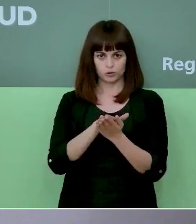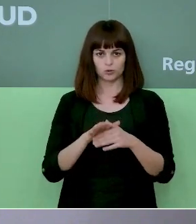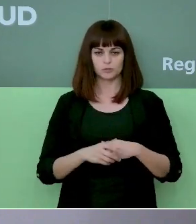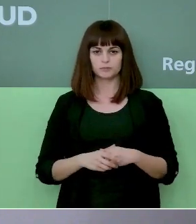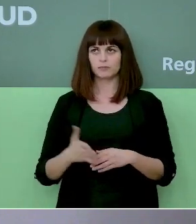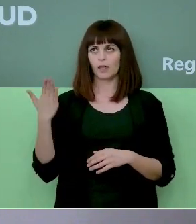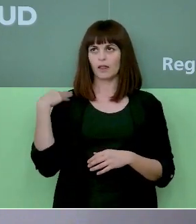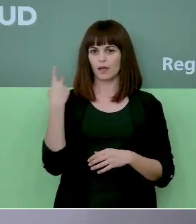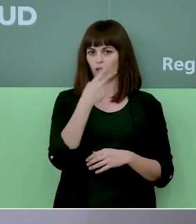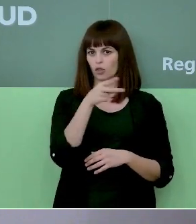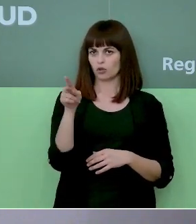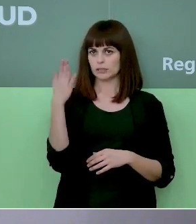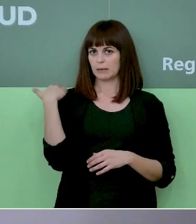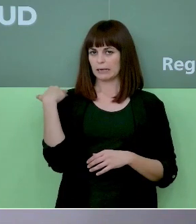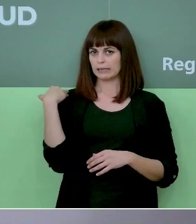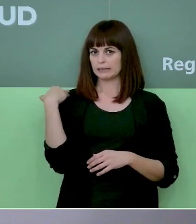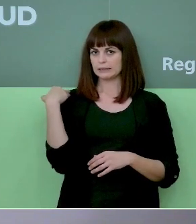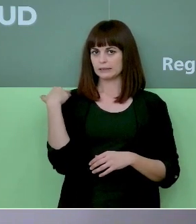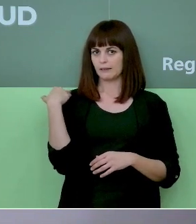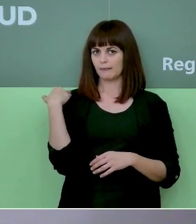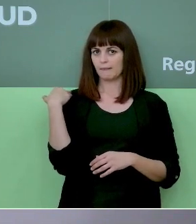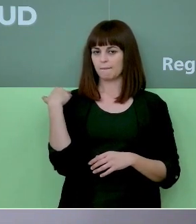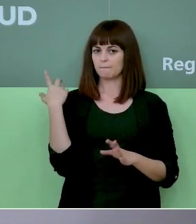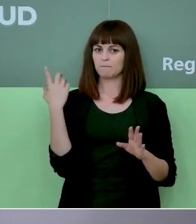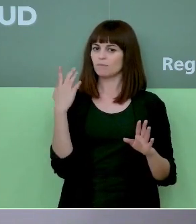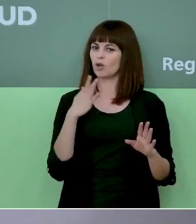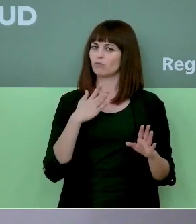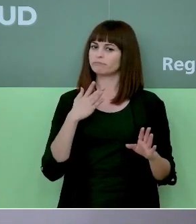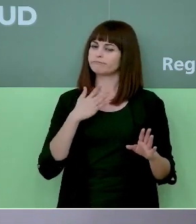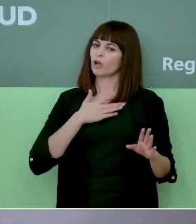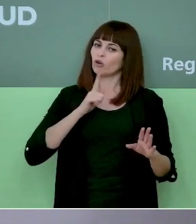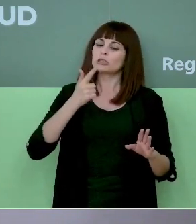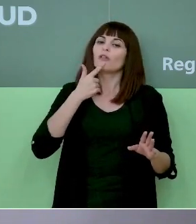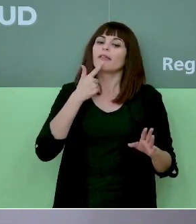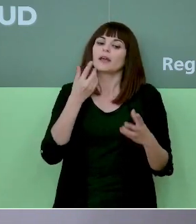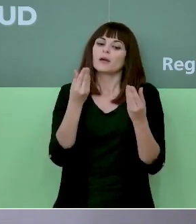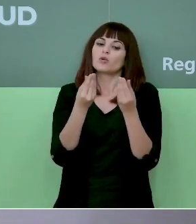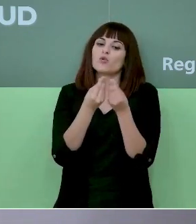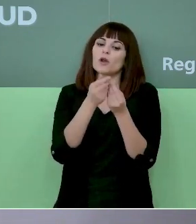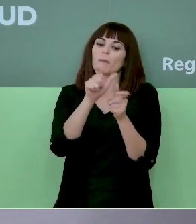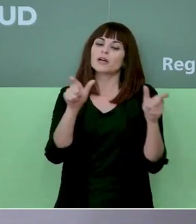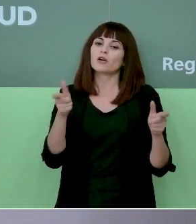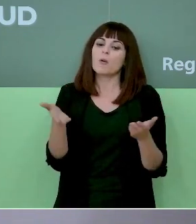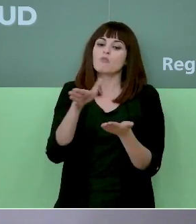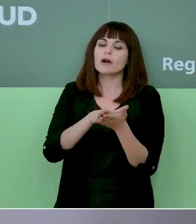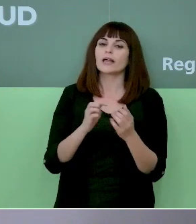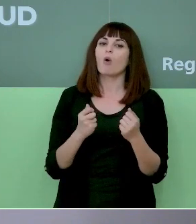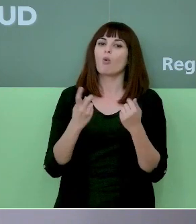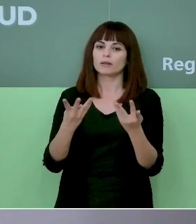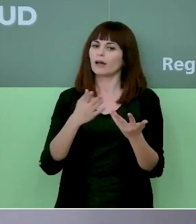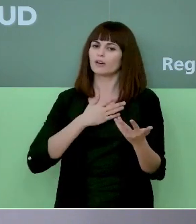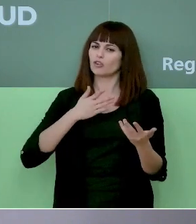Hace dos semanas no quiso frivolizar con la previsión de fallecidos por la gestión navideña. No sé si,